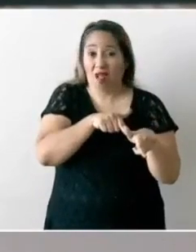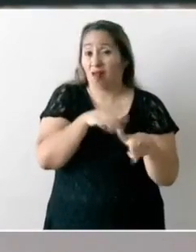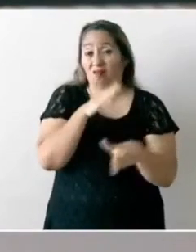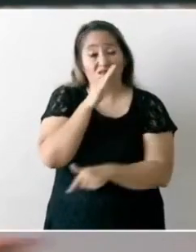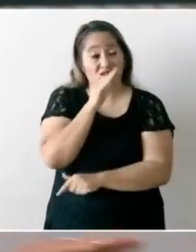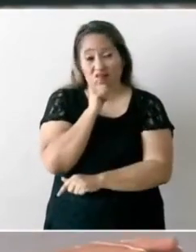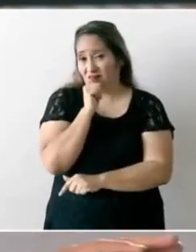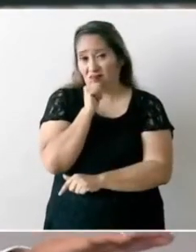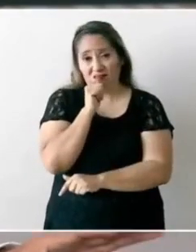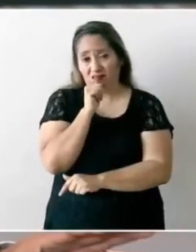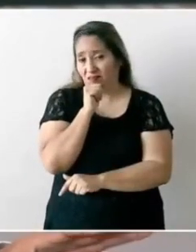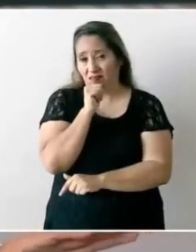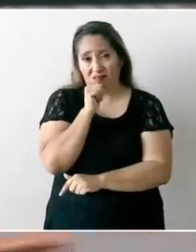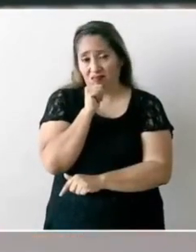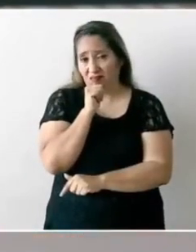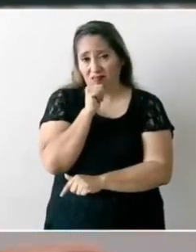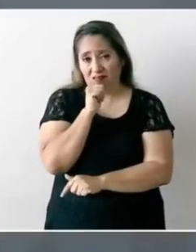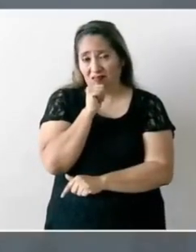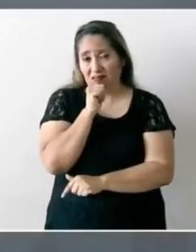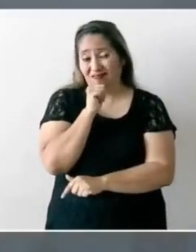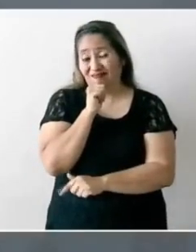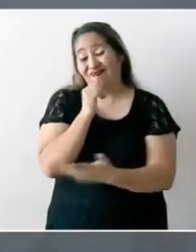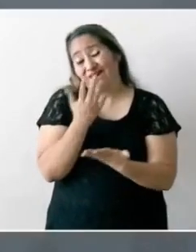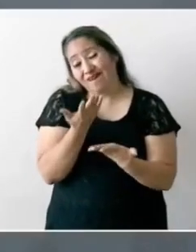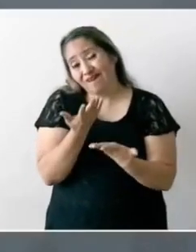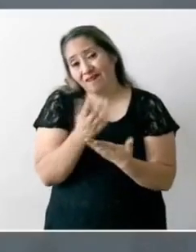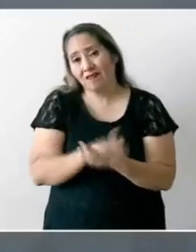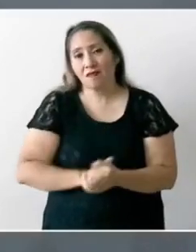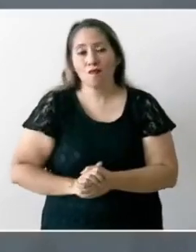así declaro